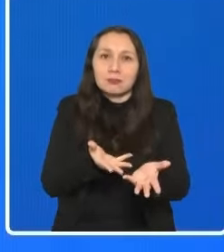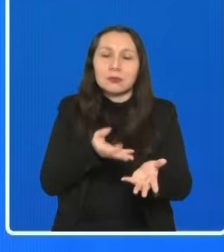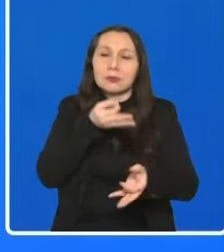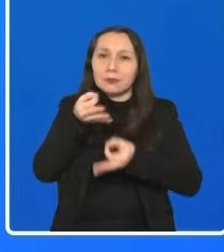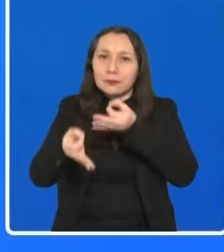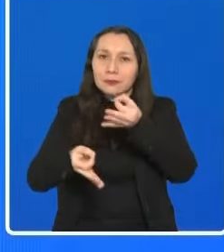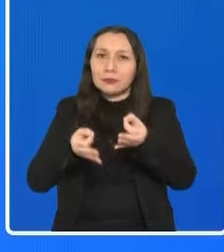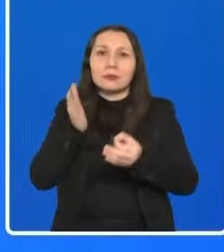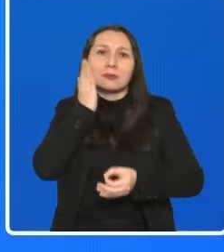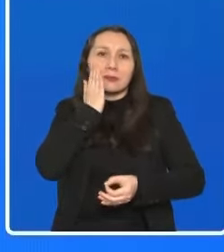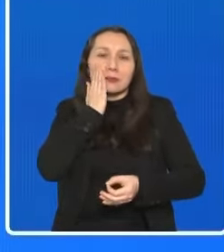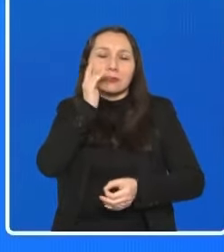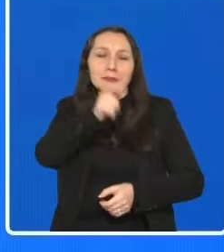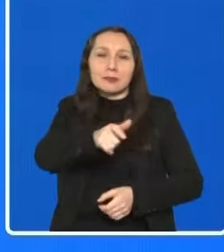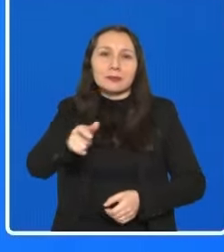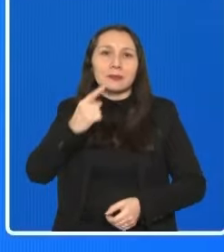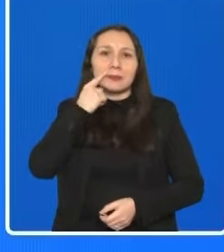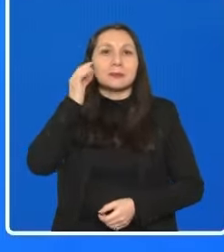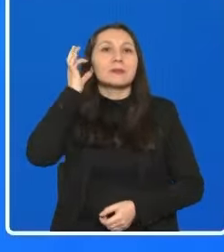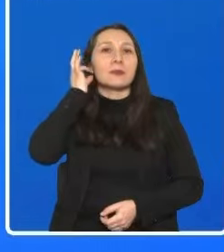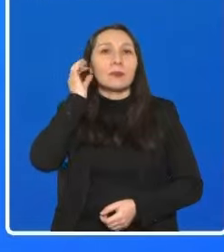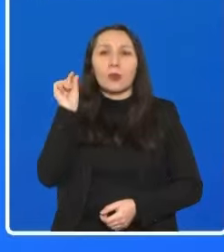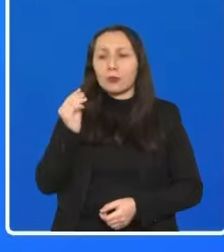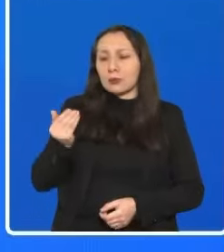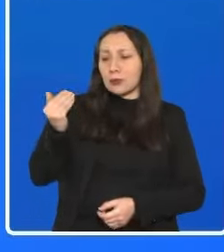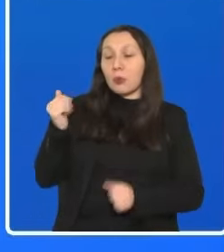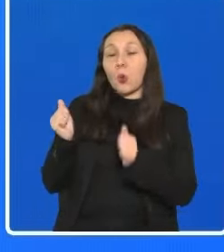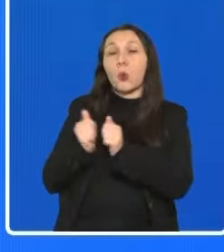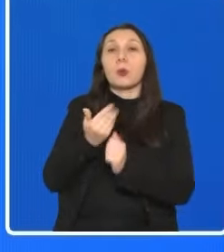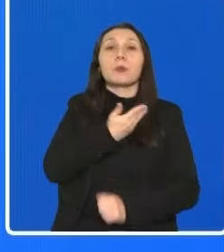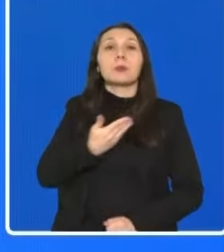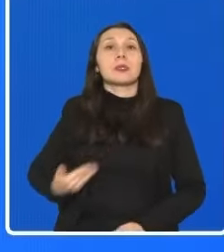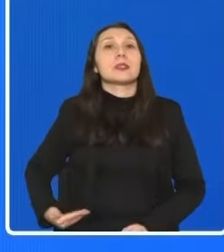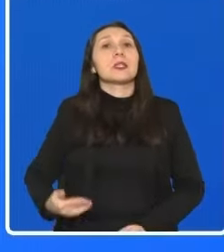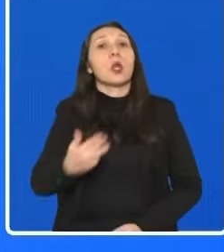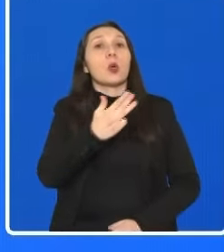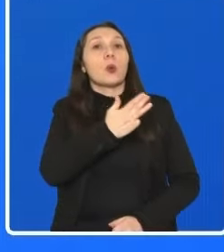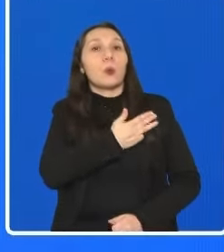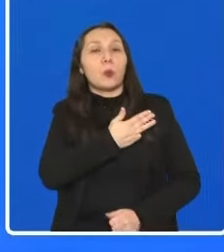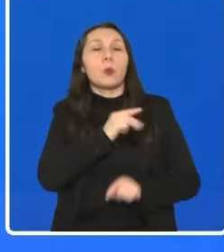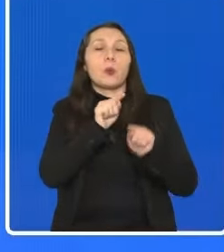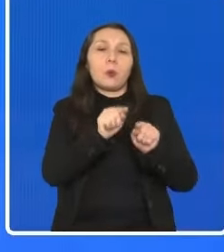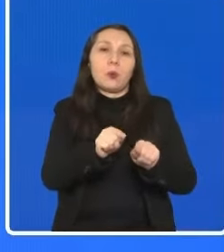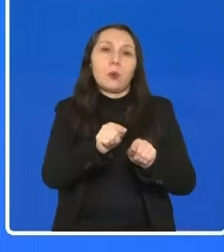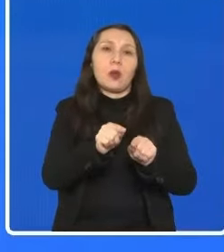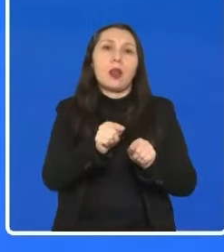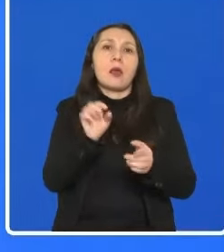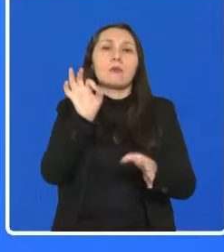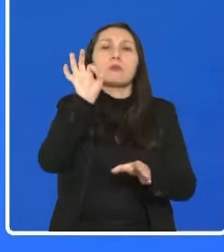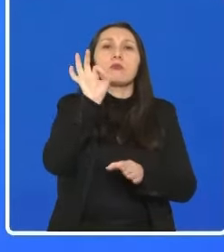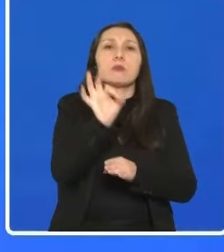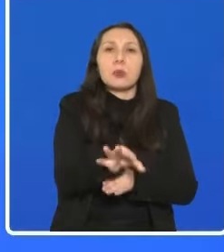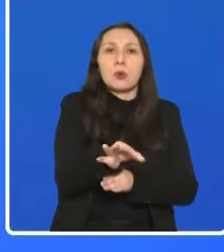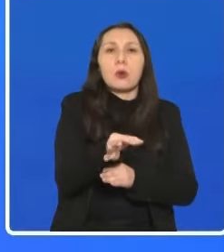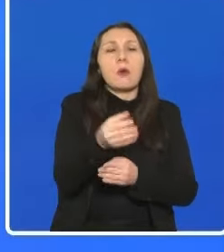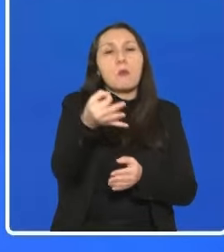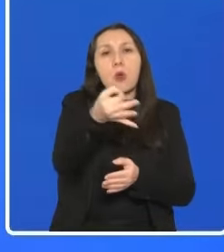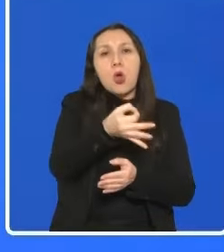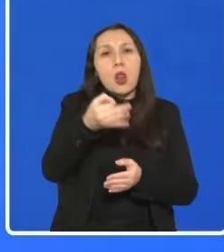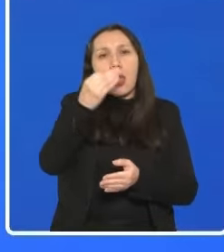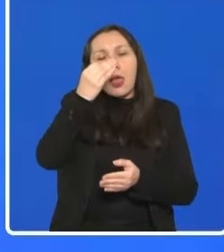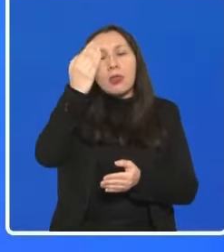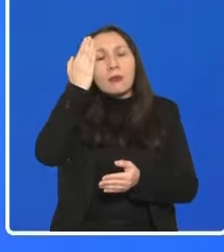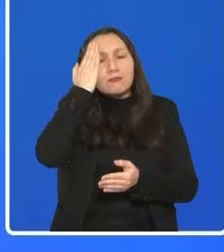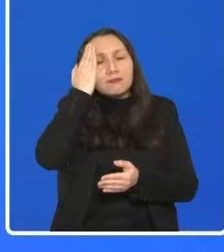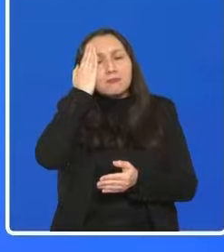Estimados y estimadas, hace unos momentos con el Presidente Lula depositamos unas monedas conmemorativas en la